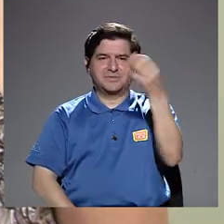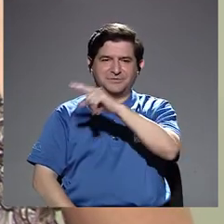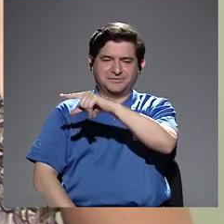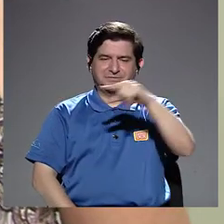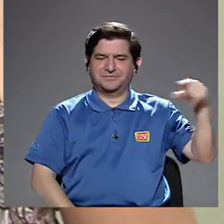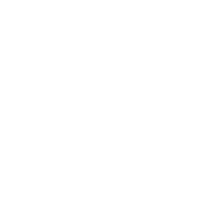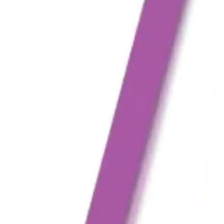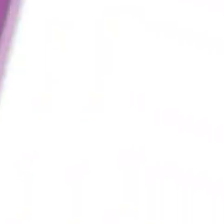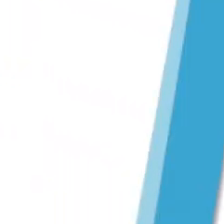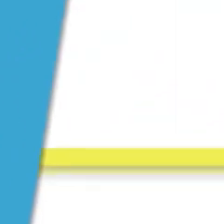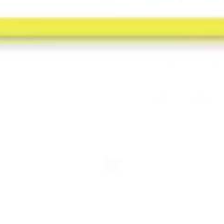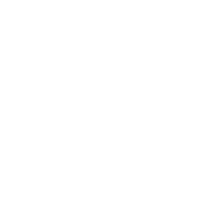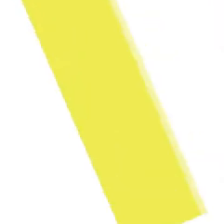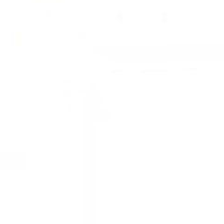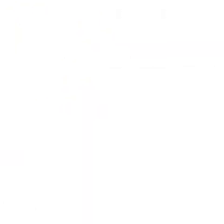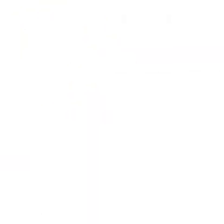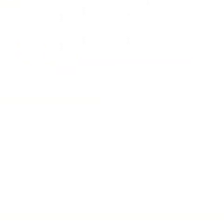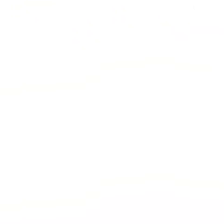próxima semana.